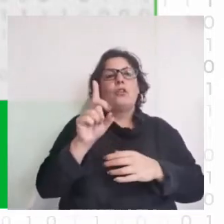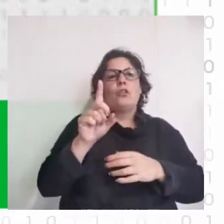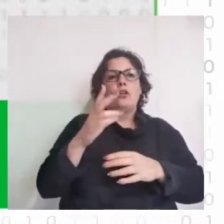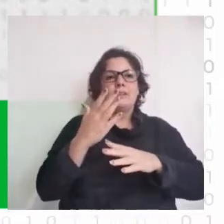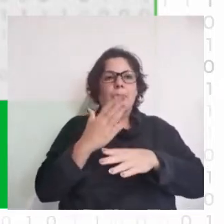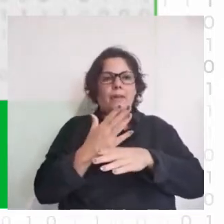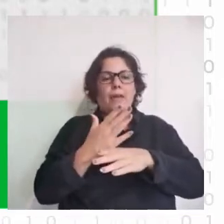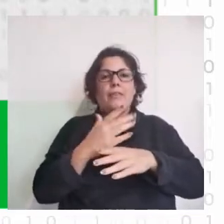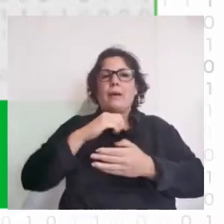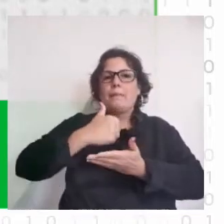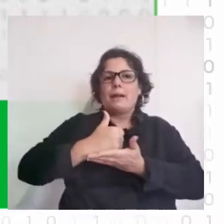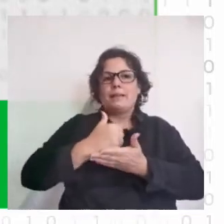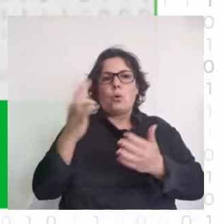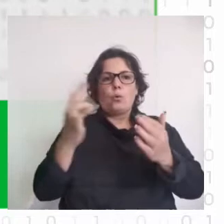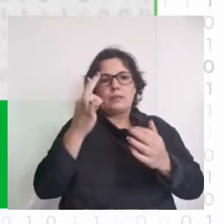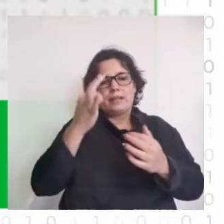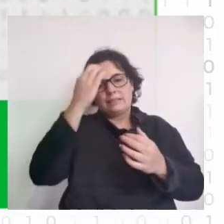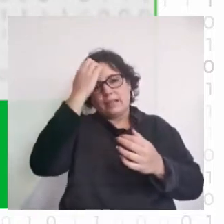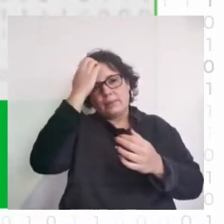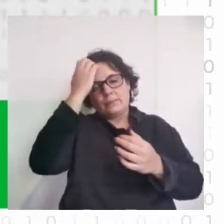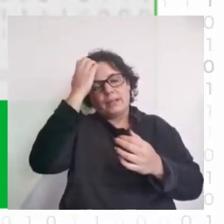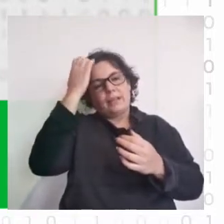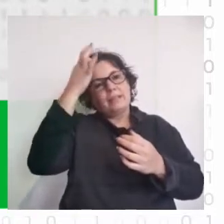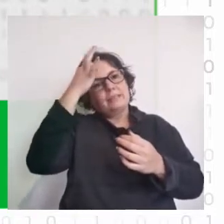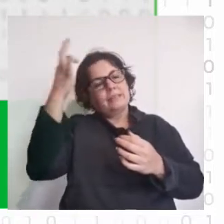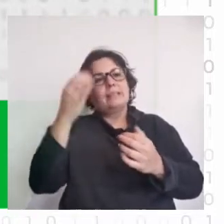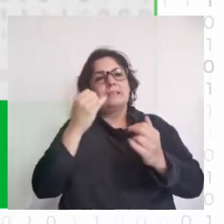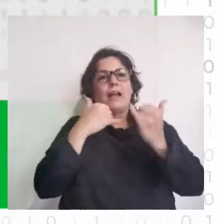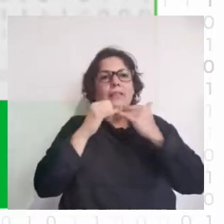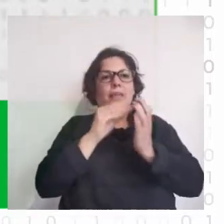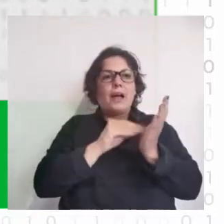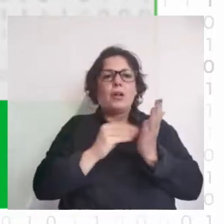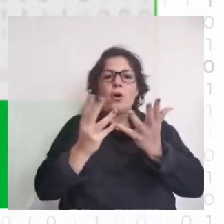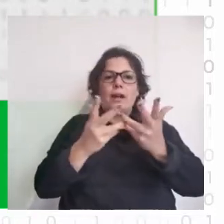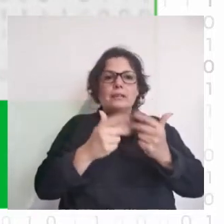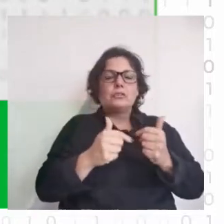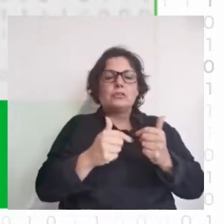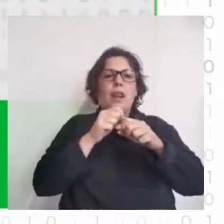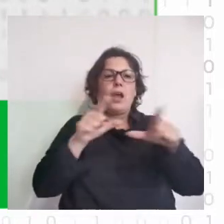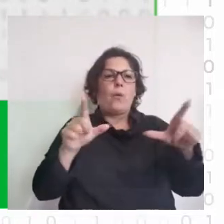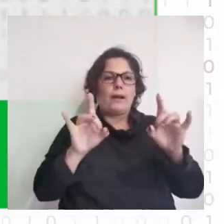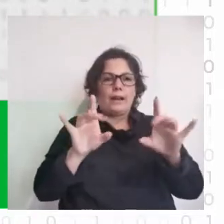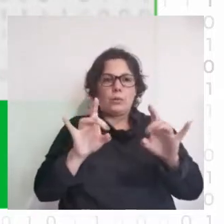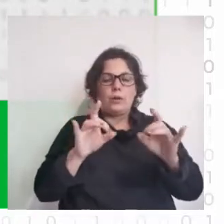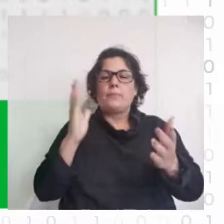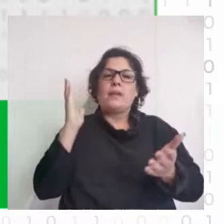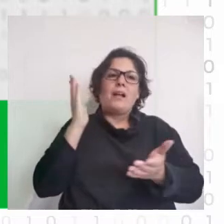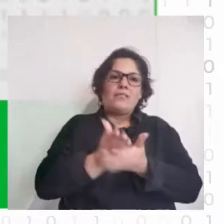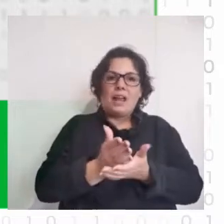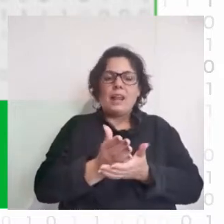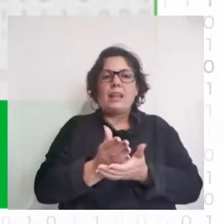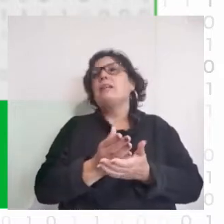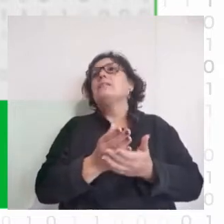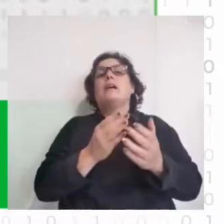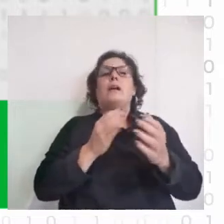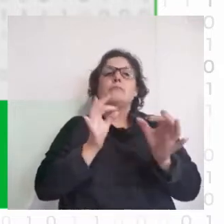contar con un taller práctico en Ciencia de Datos sobre procesamiento del lenguaje natural. Al finalizar, tendremos las palabras